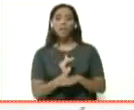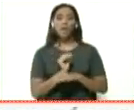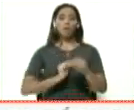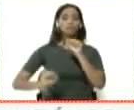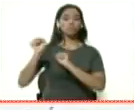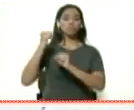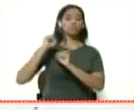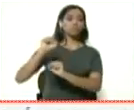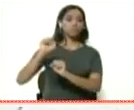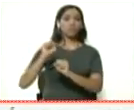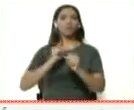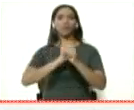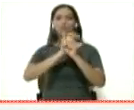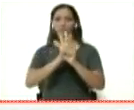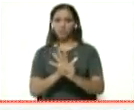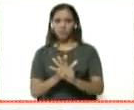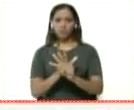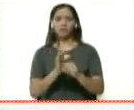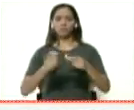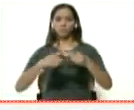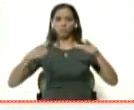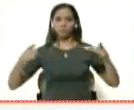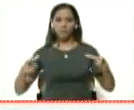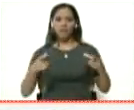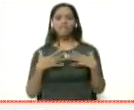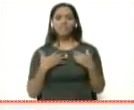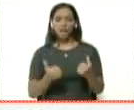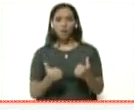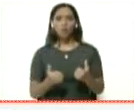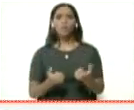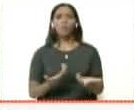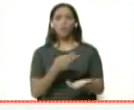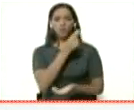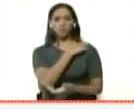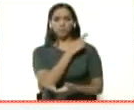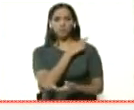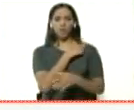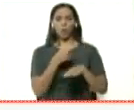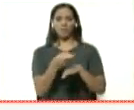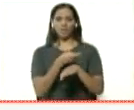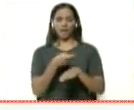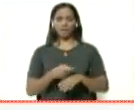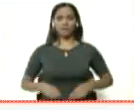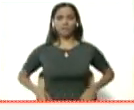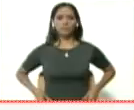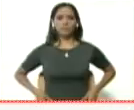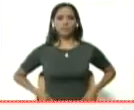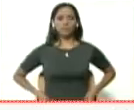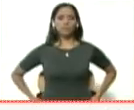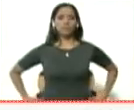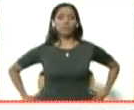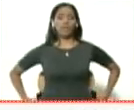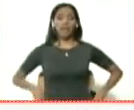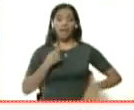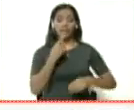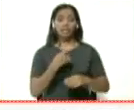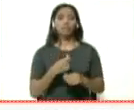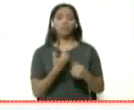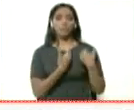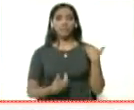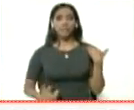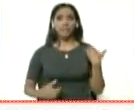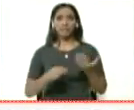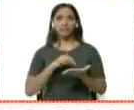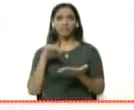emprendidas en materia epidemiológica y sanitaria por las autoridades gubernamentales. Ha dicho igualmente el Ejecutivo